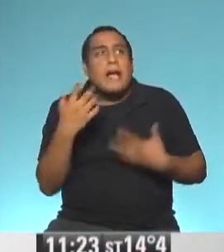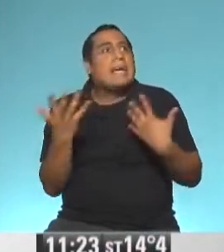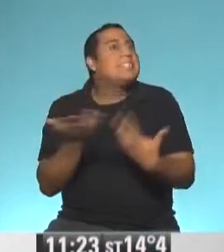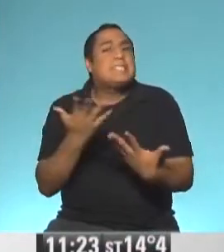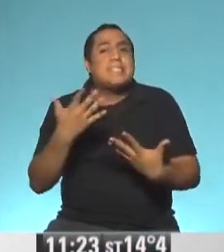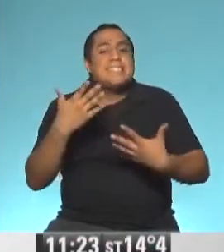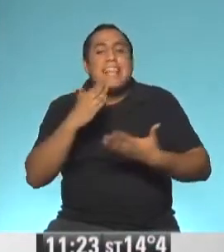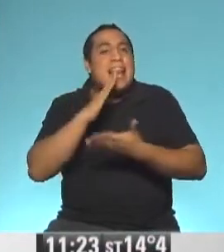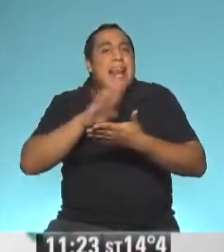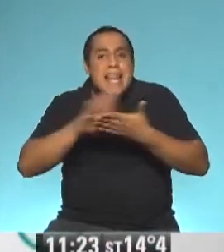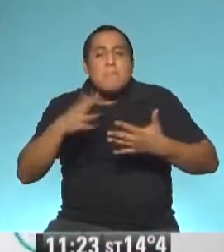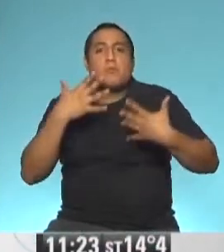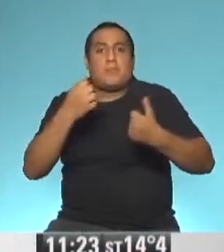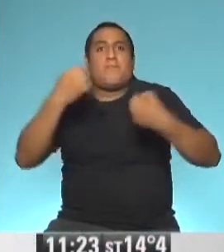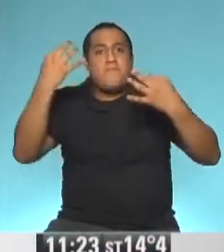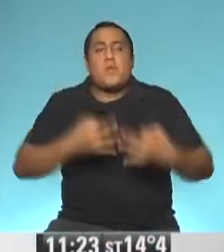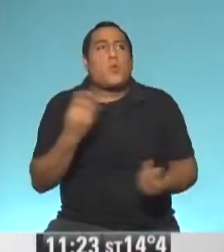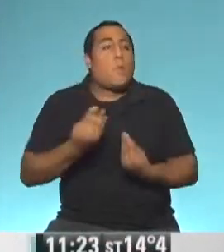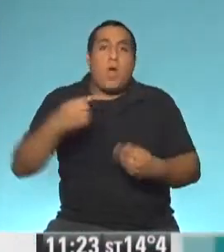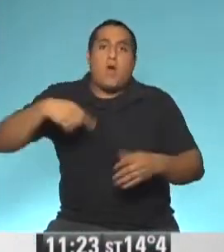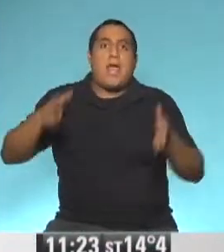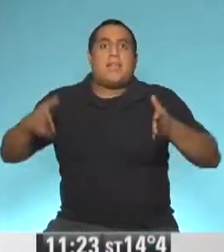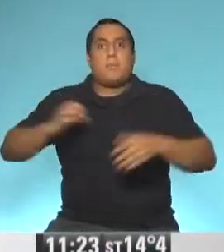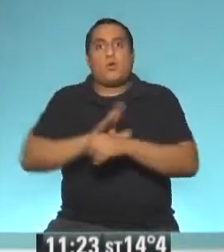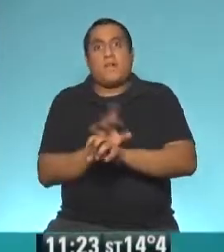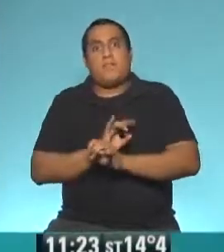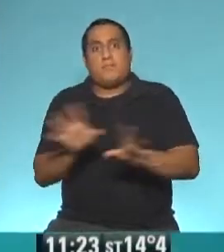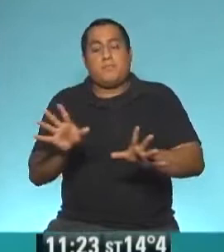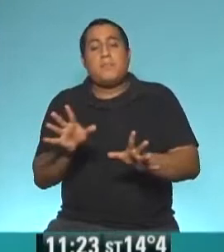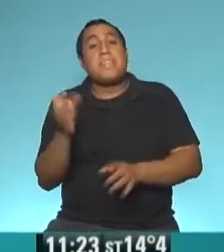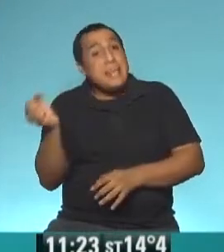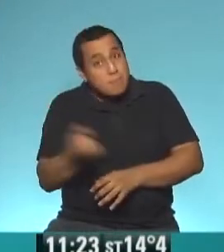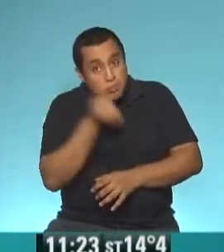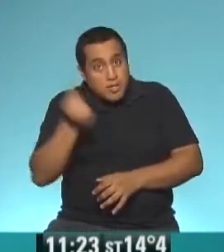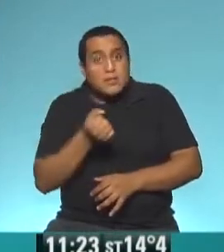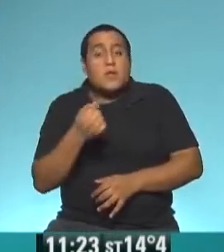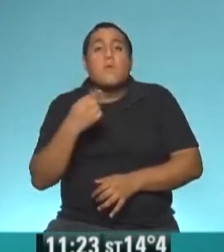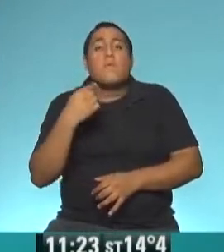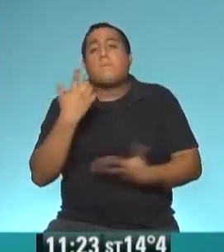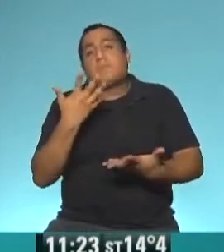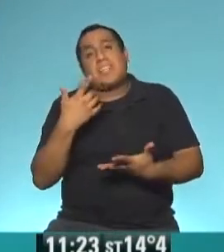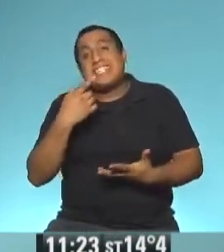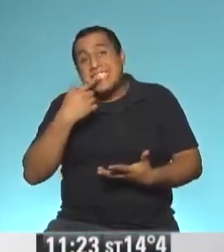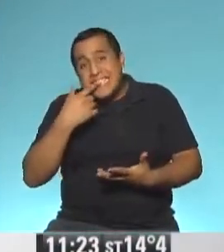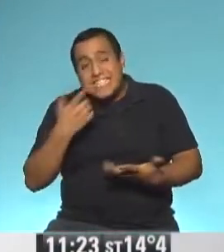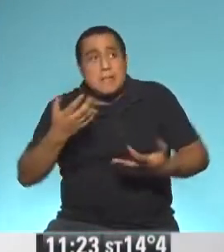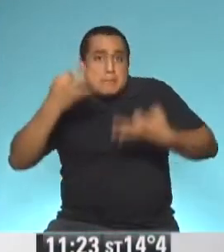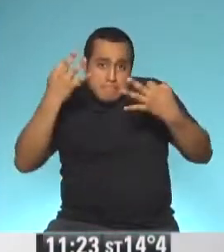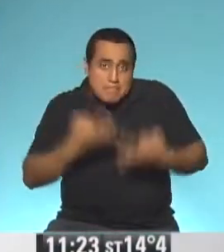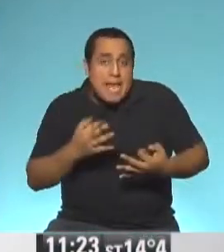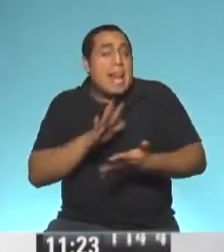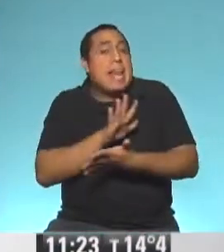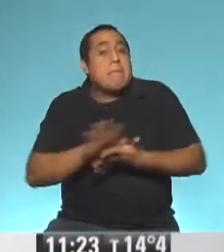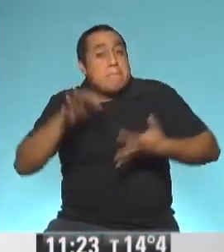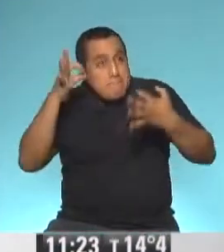con nuestra salud vocal en tiempos de coronavirus. Es importante tener sana nuestros dientes, llamándolos así de manera